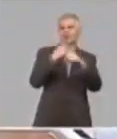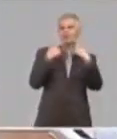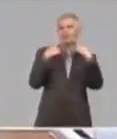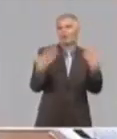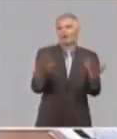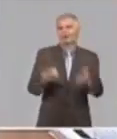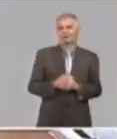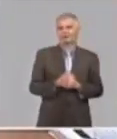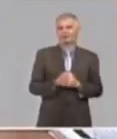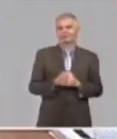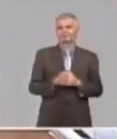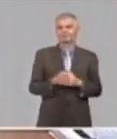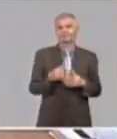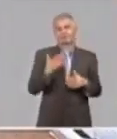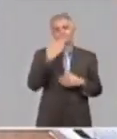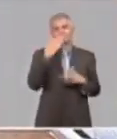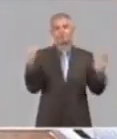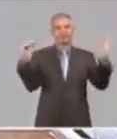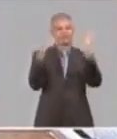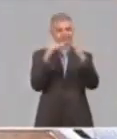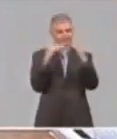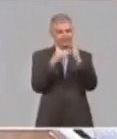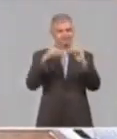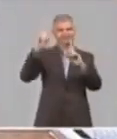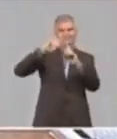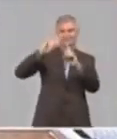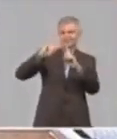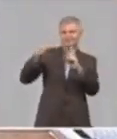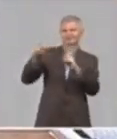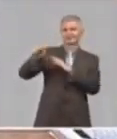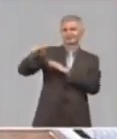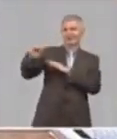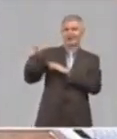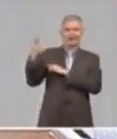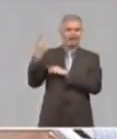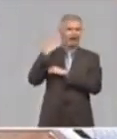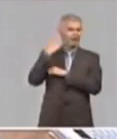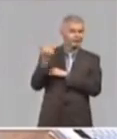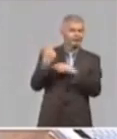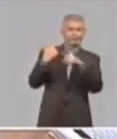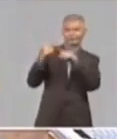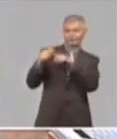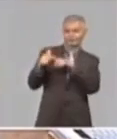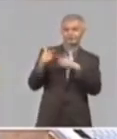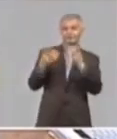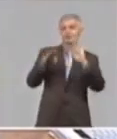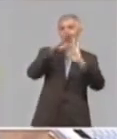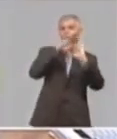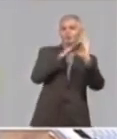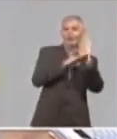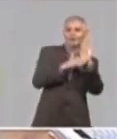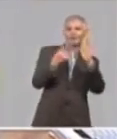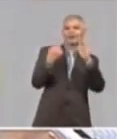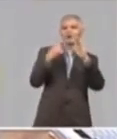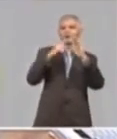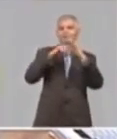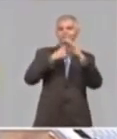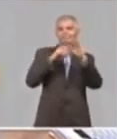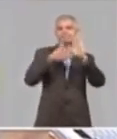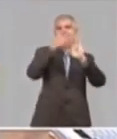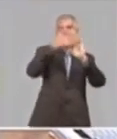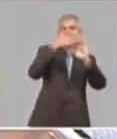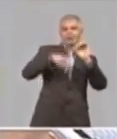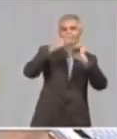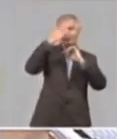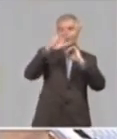Bien, buenas tardes a los televidentes y radio oyentes. Los programas inversionistas del país, a pesar de la